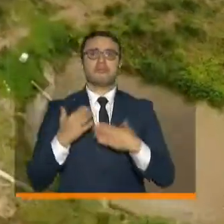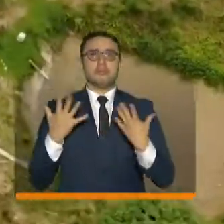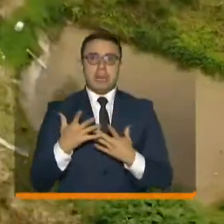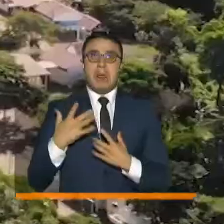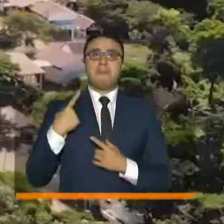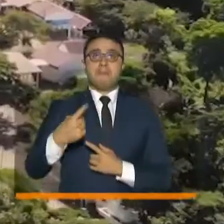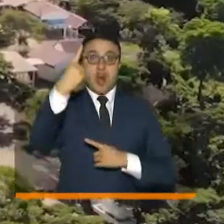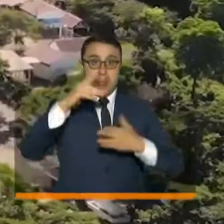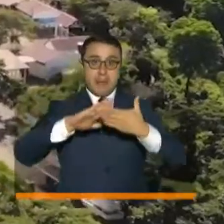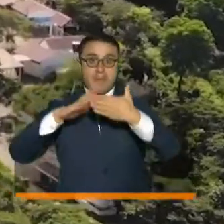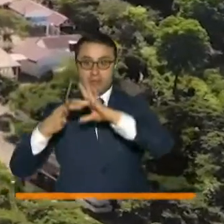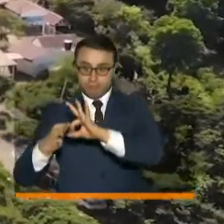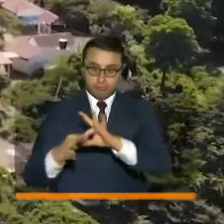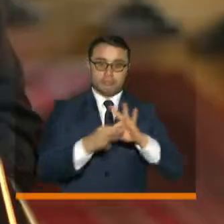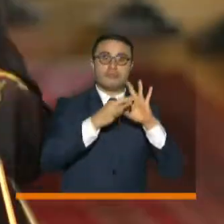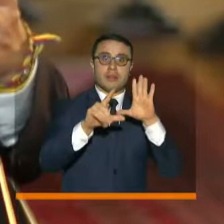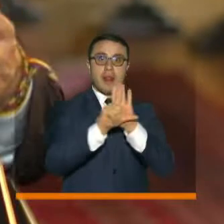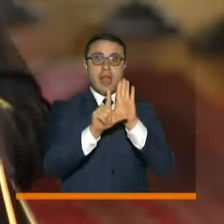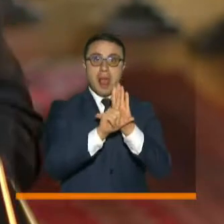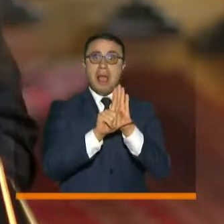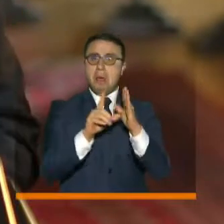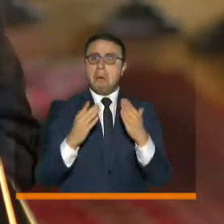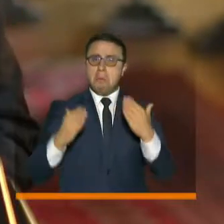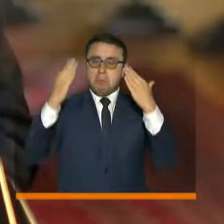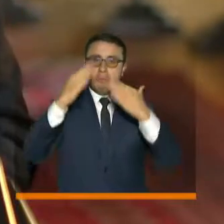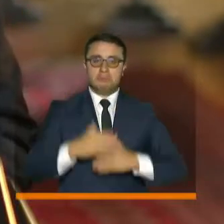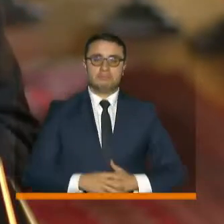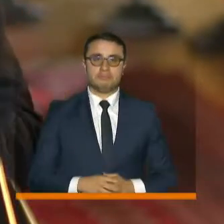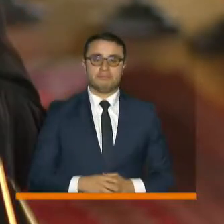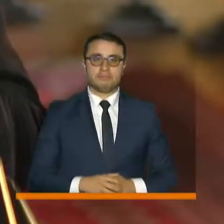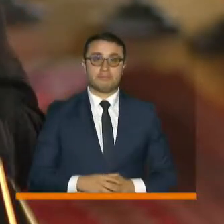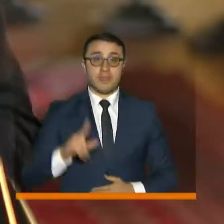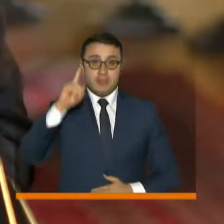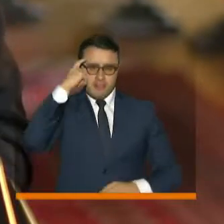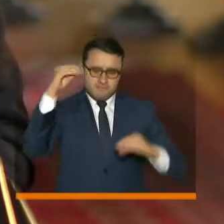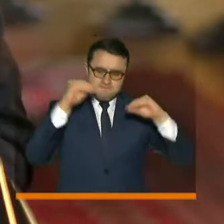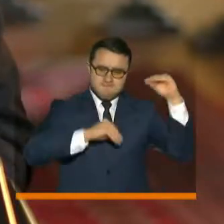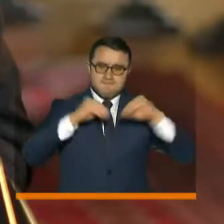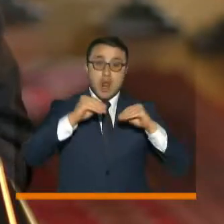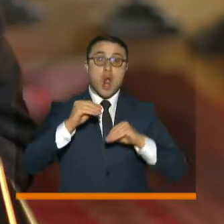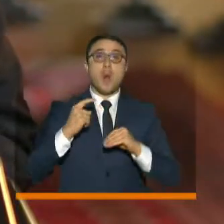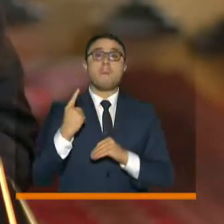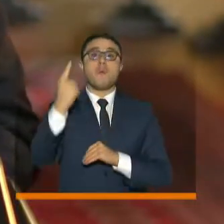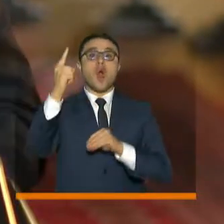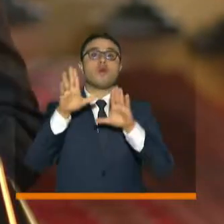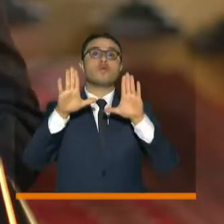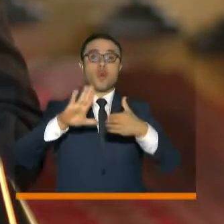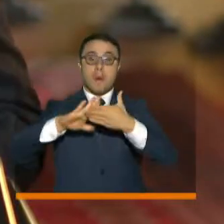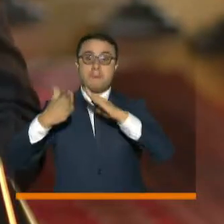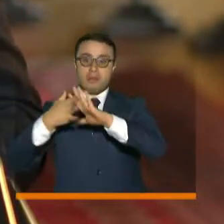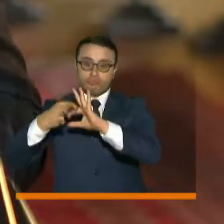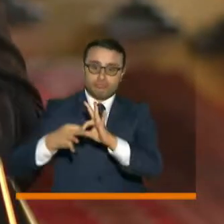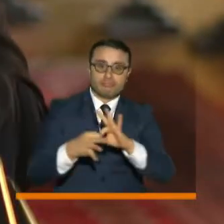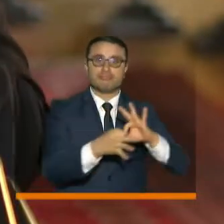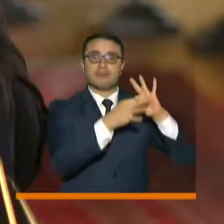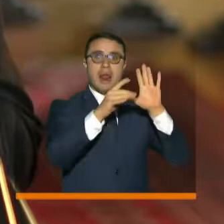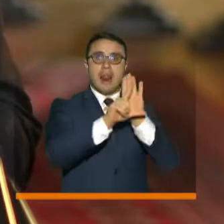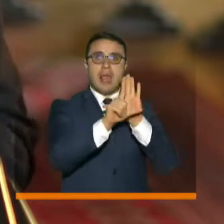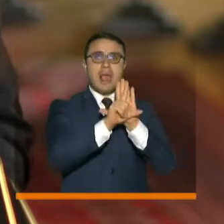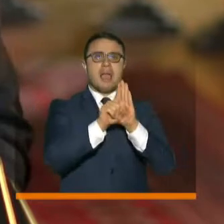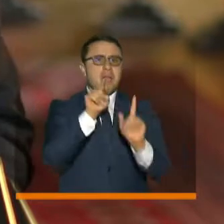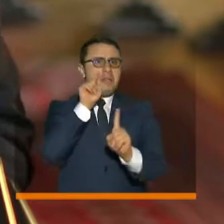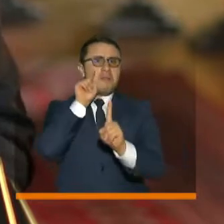política de paz con legalidad. Este gobierno ha diseñado una política de paz con legalidad fundamentada en la